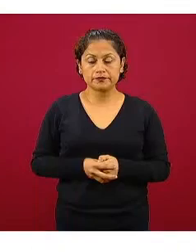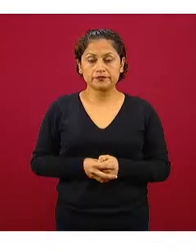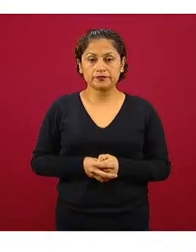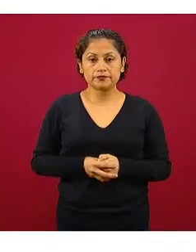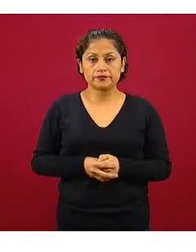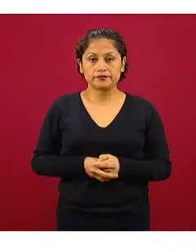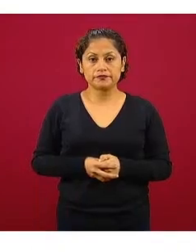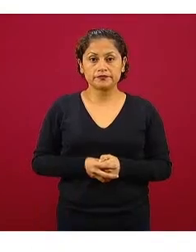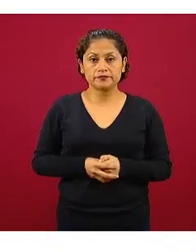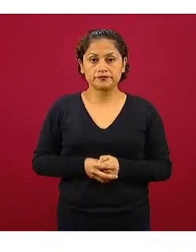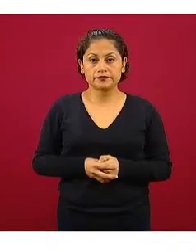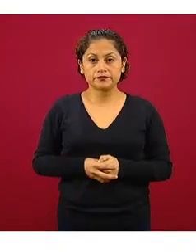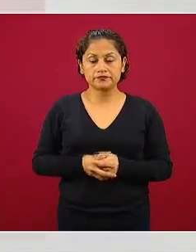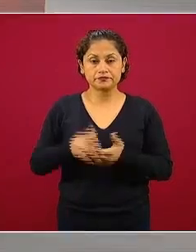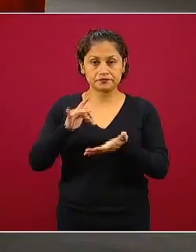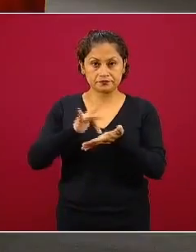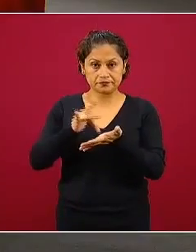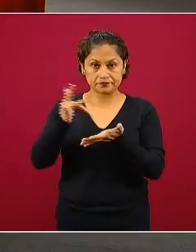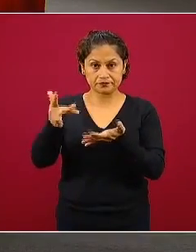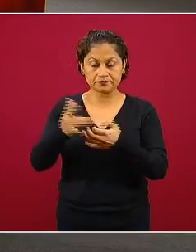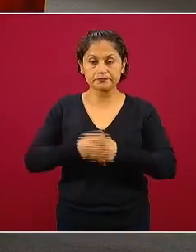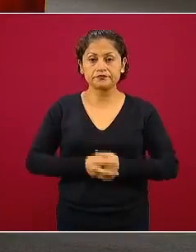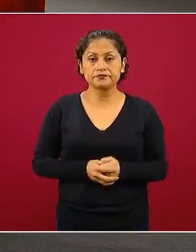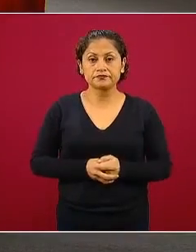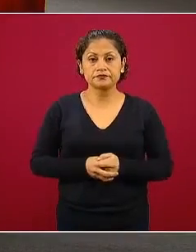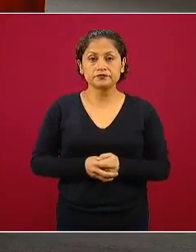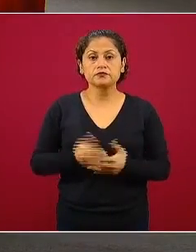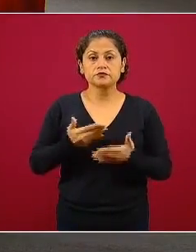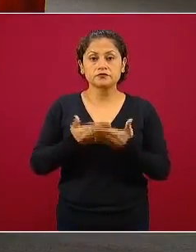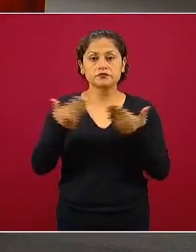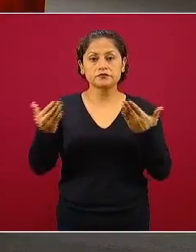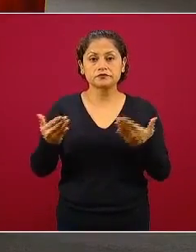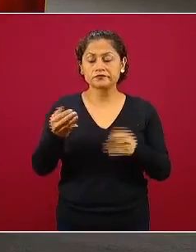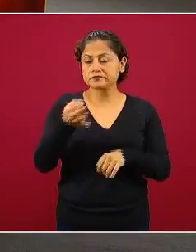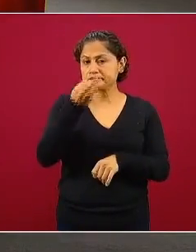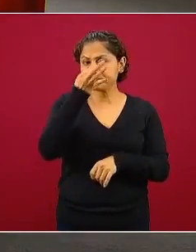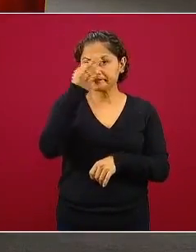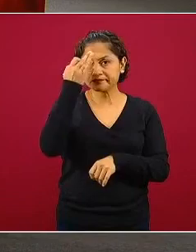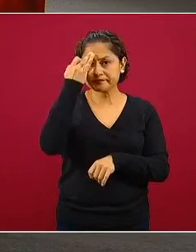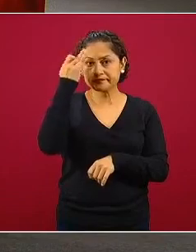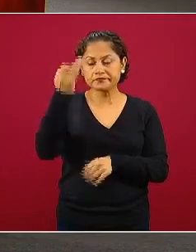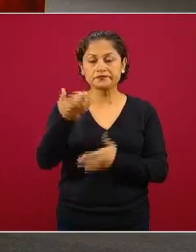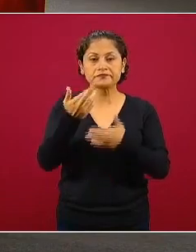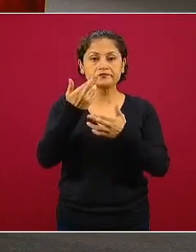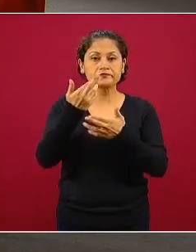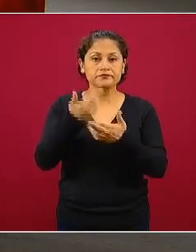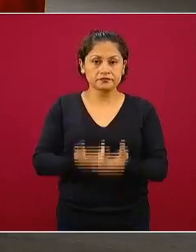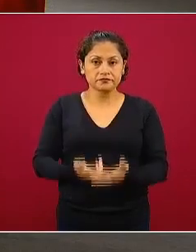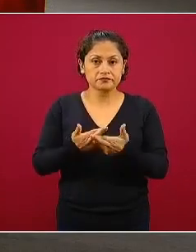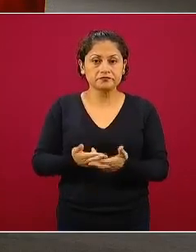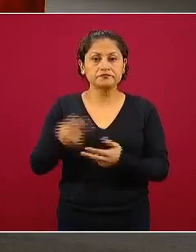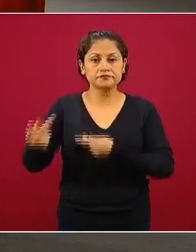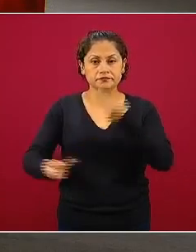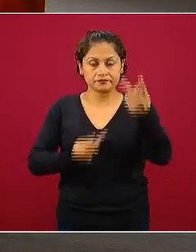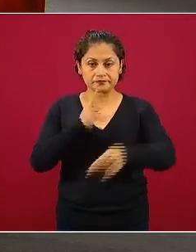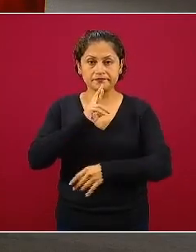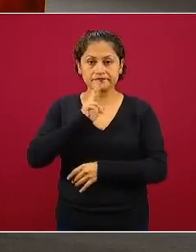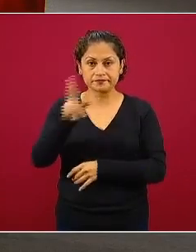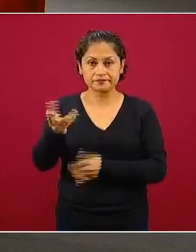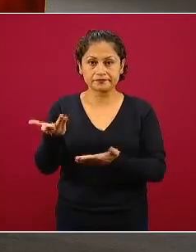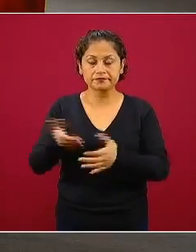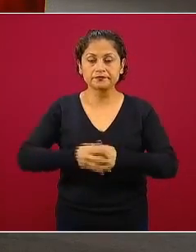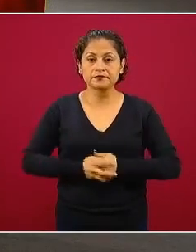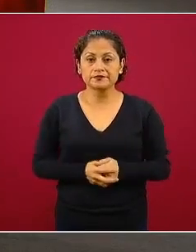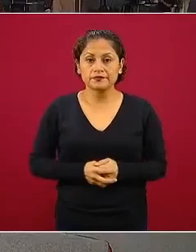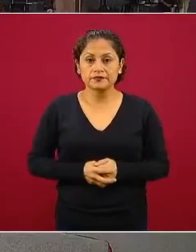gracias vamos a dedicar los minutos que restan a preguntas y respuestas por favor vamos a dar